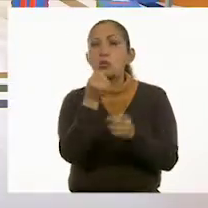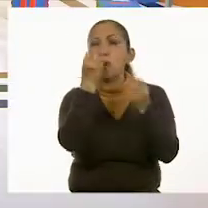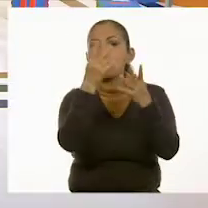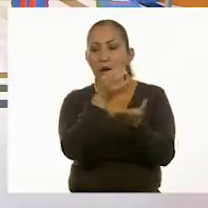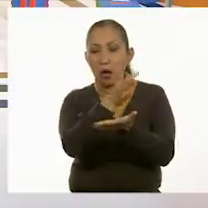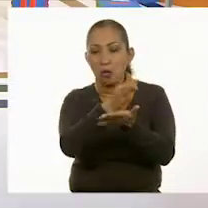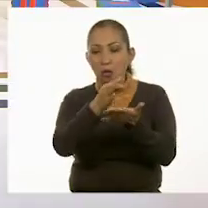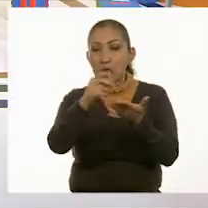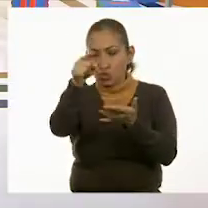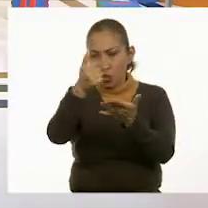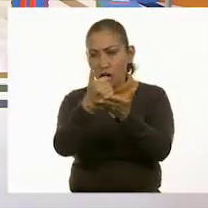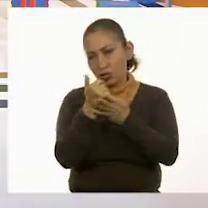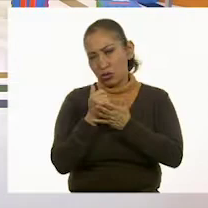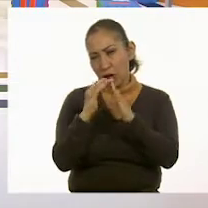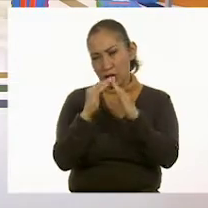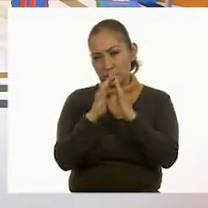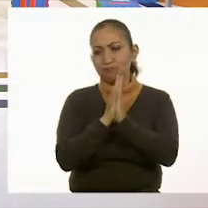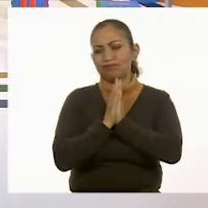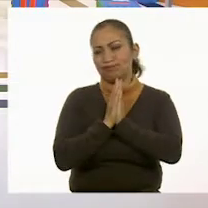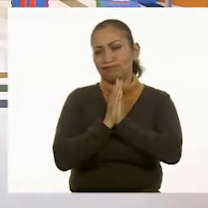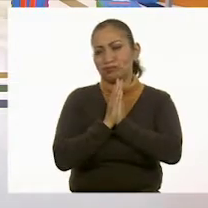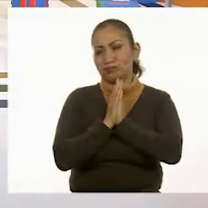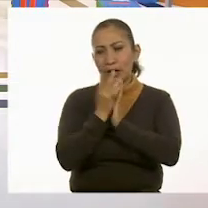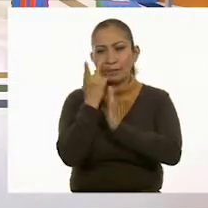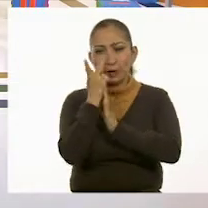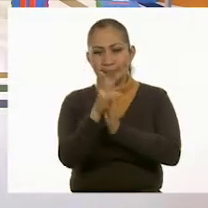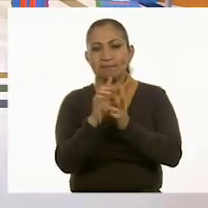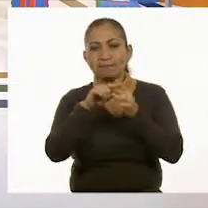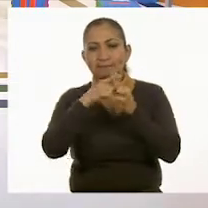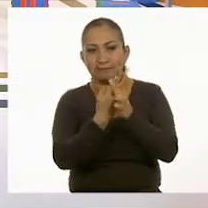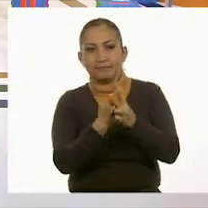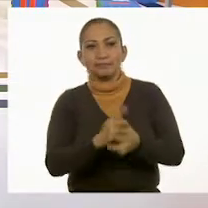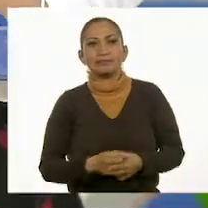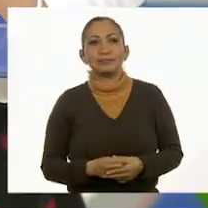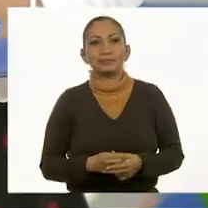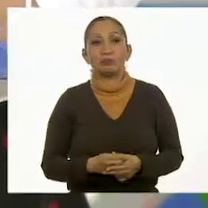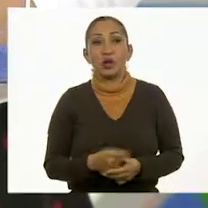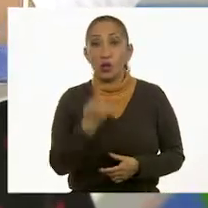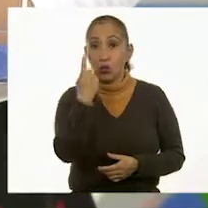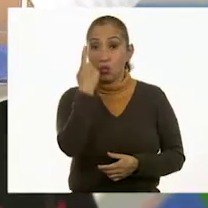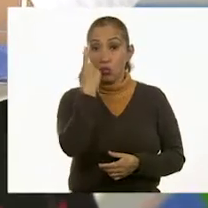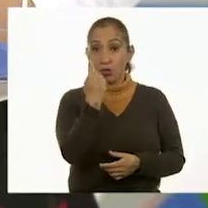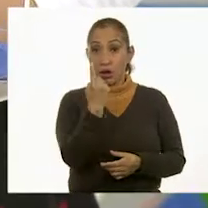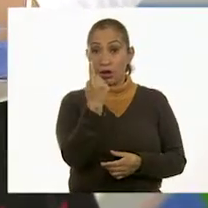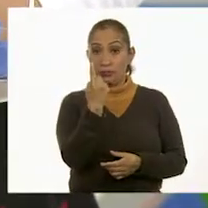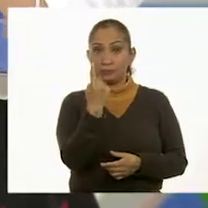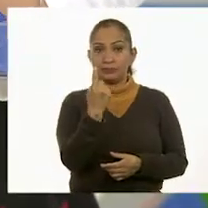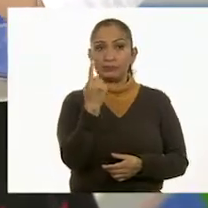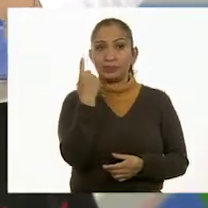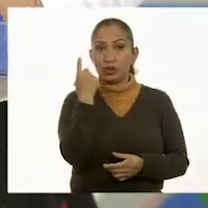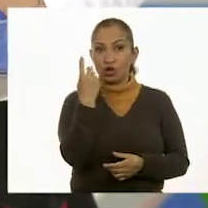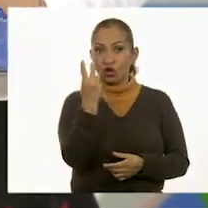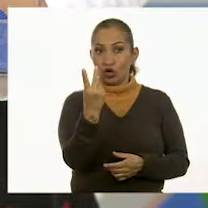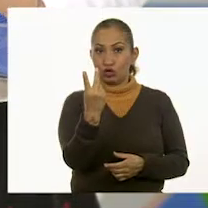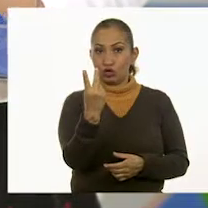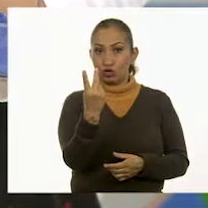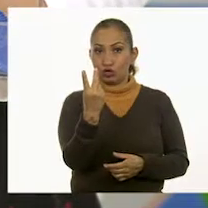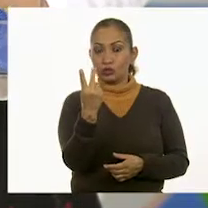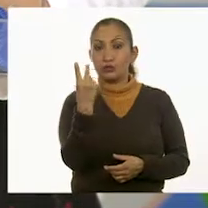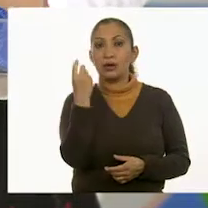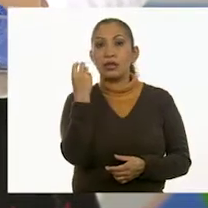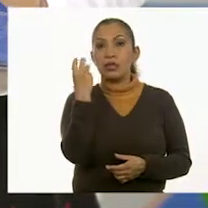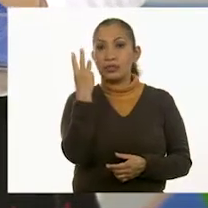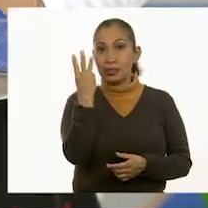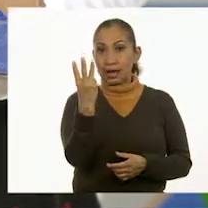Y cuenten ustedes en casa conmigo, ¿de acuerdo? Vamos a ver. Empezamos por abajo. Y dice... Una, dos,